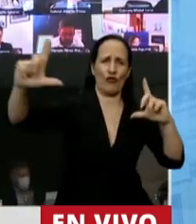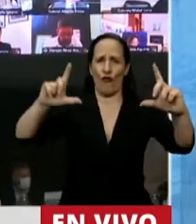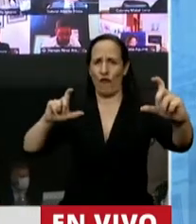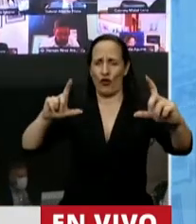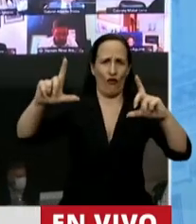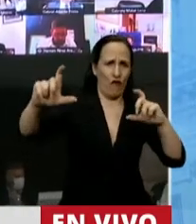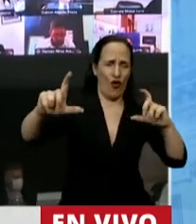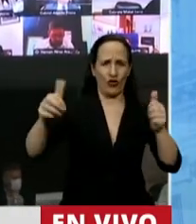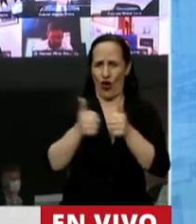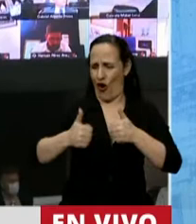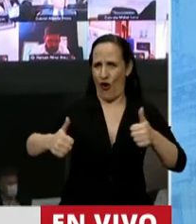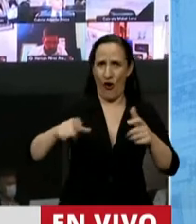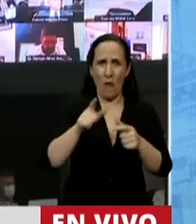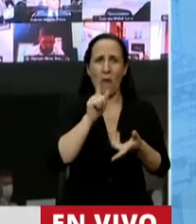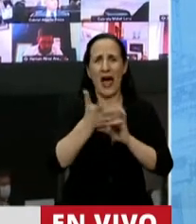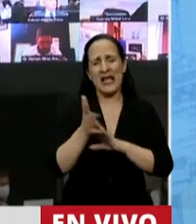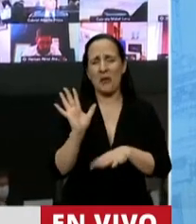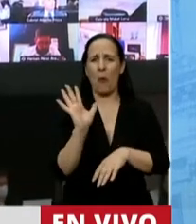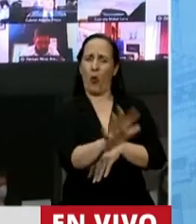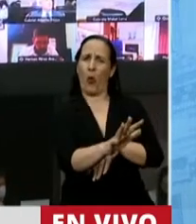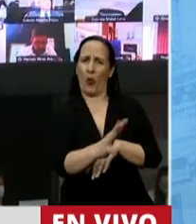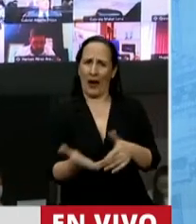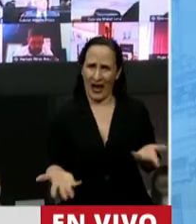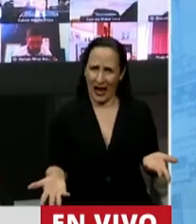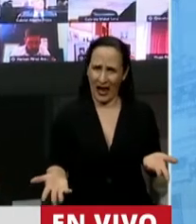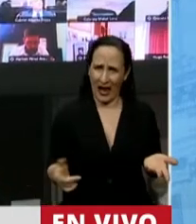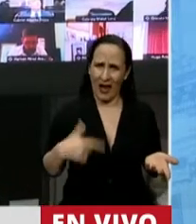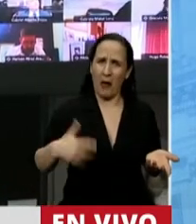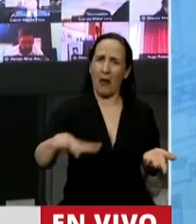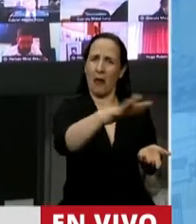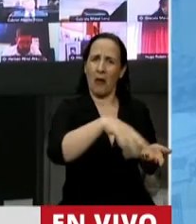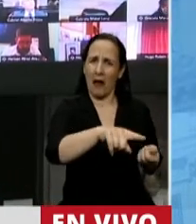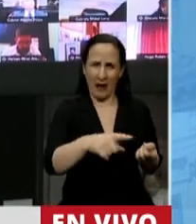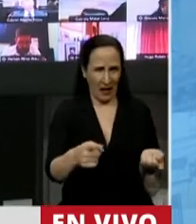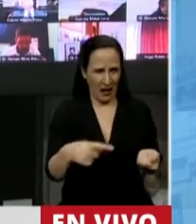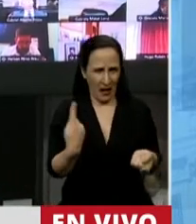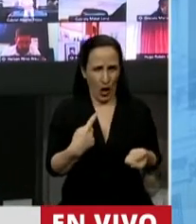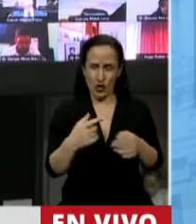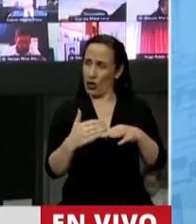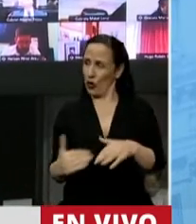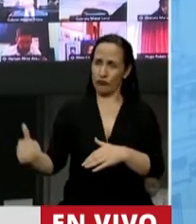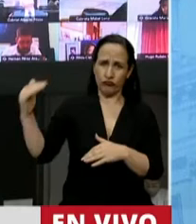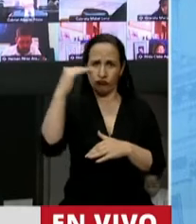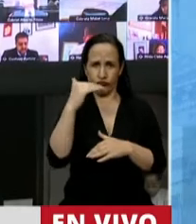de manera casi burlona, invitando a la ciudadanía que crea que nosotros somos una casta superior.